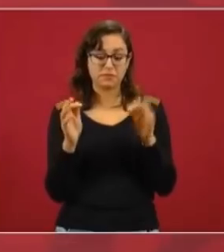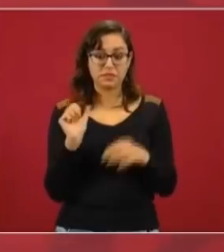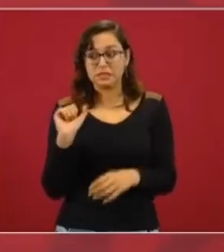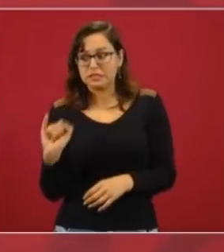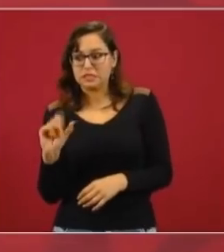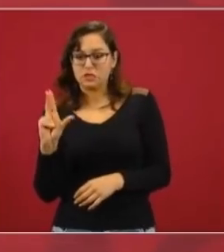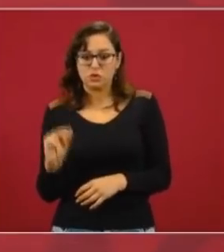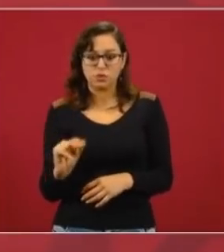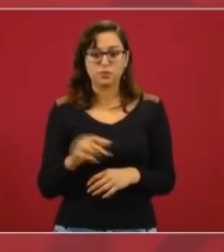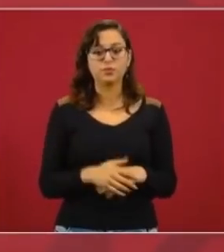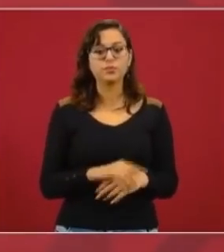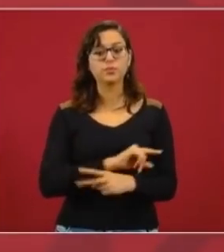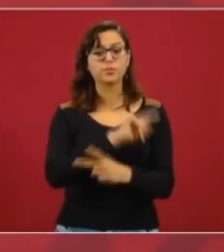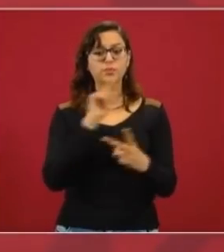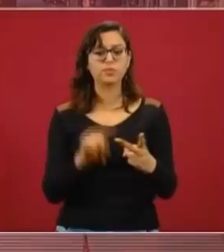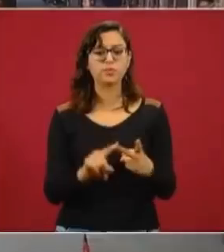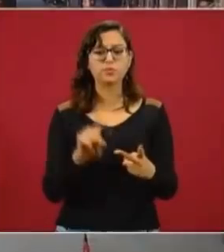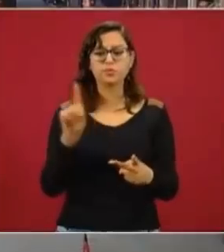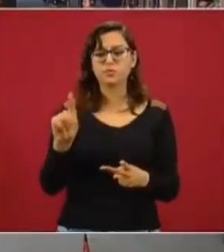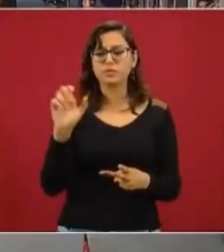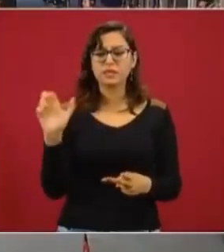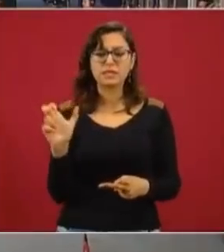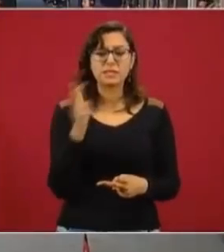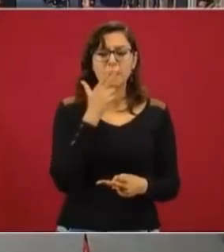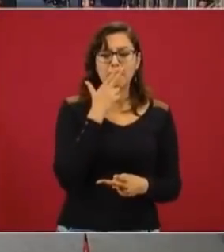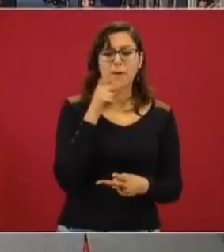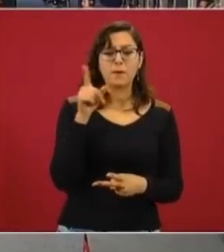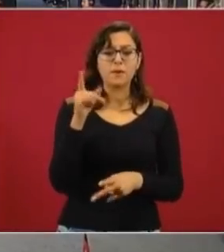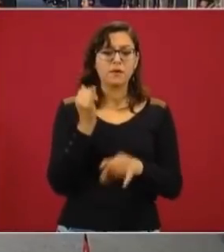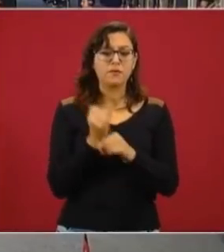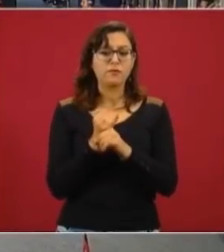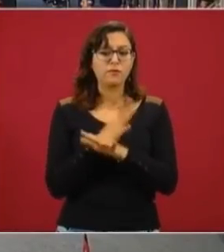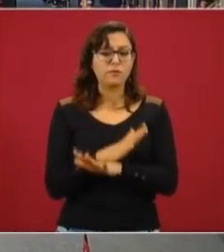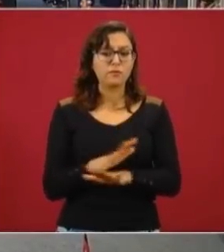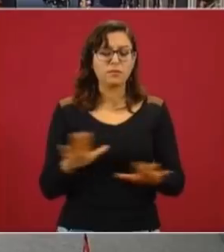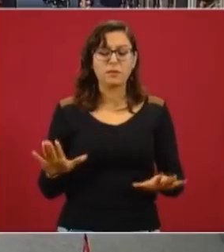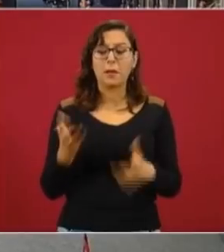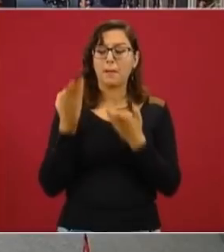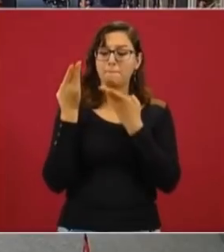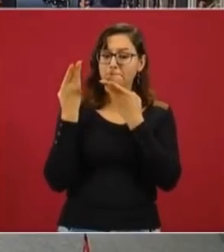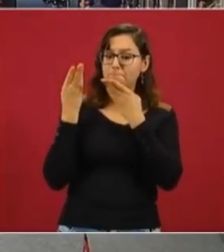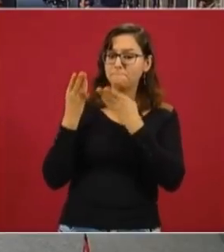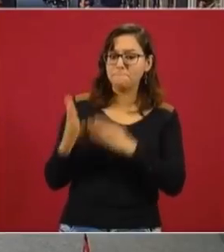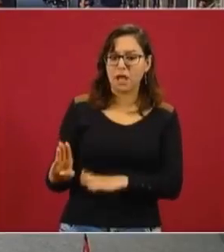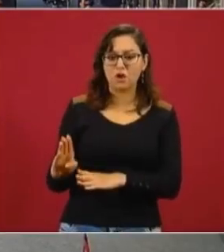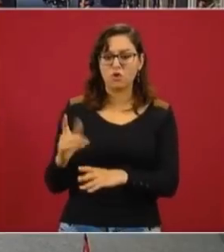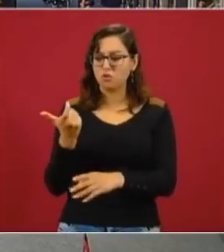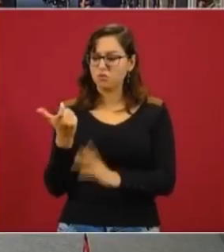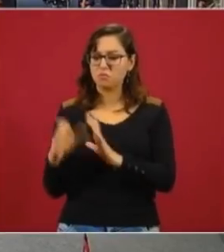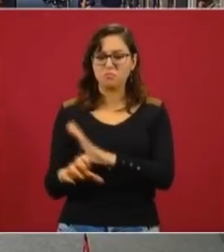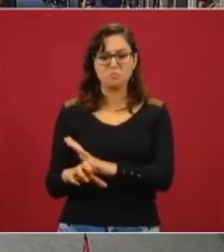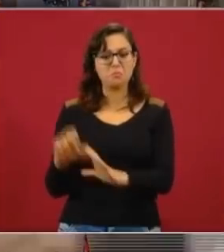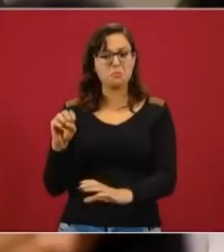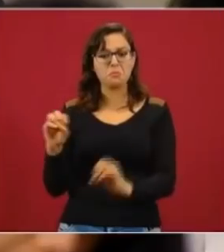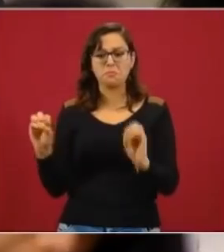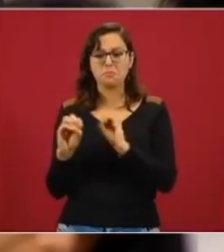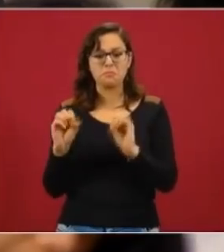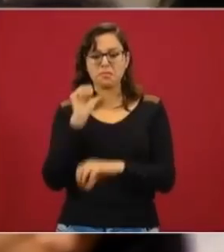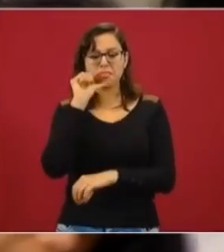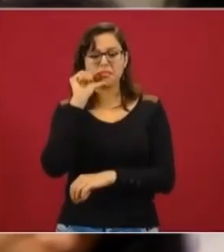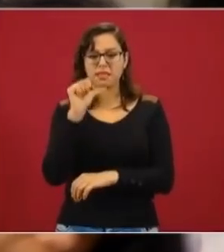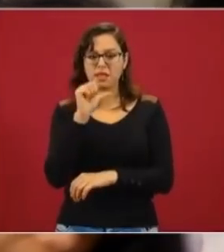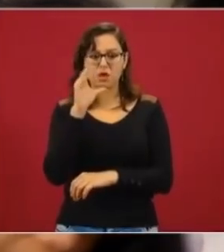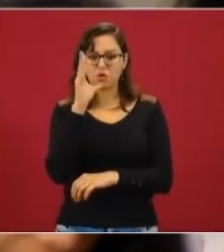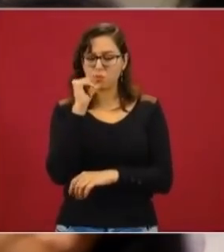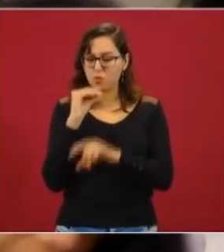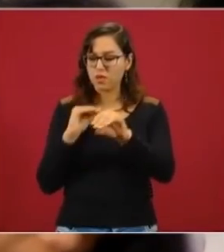Y sobre el caso Chihuahua, ¿qué información tiene sobre las cuentas congeladas, por ejemplo, a un exgobernador? ¿Por